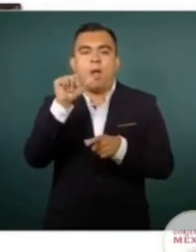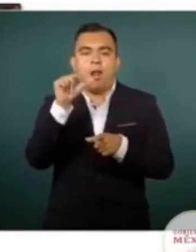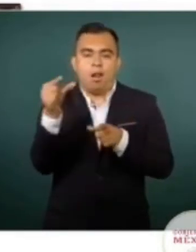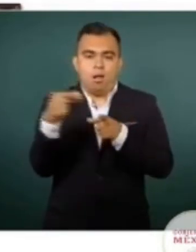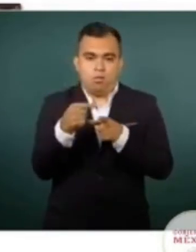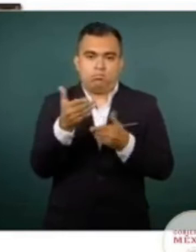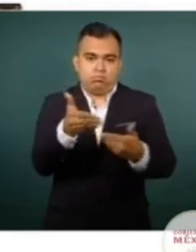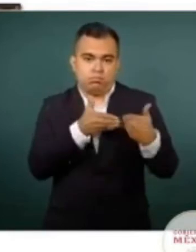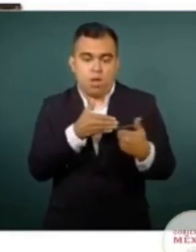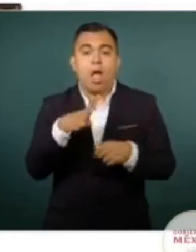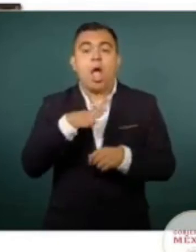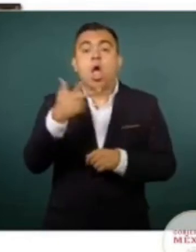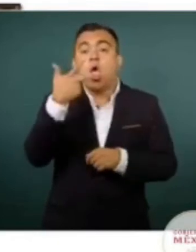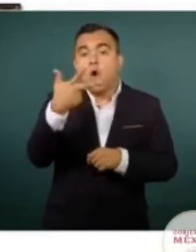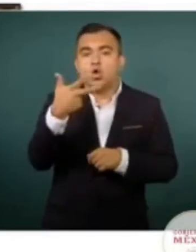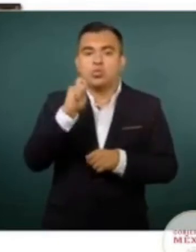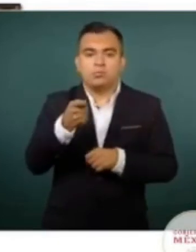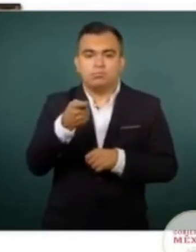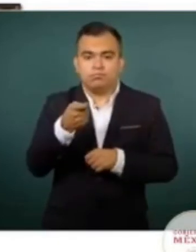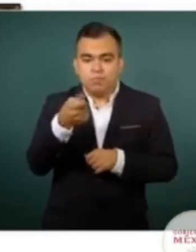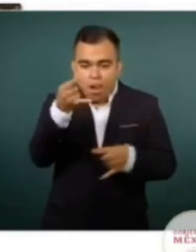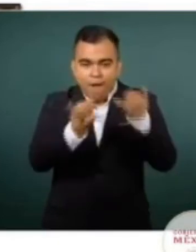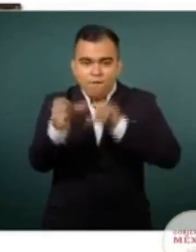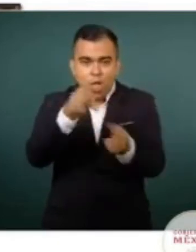8 laboratorios clandestinos en el estado,